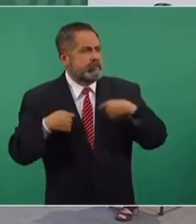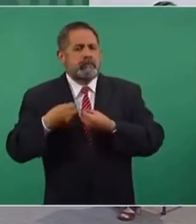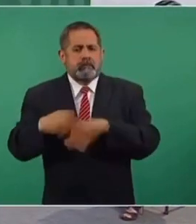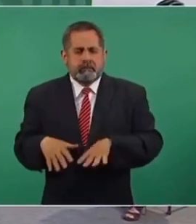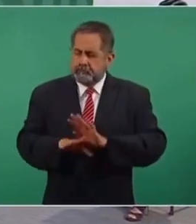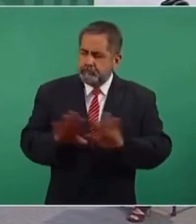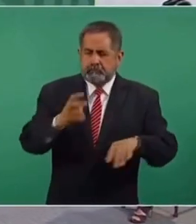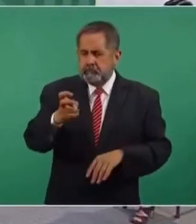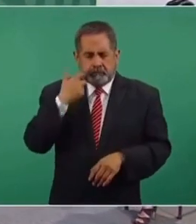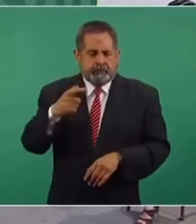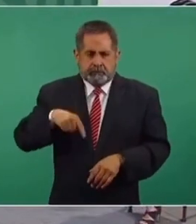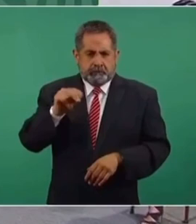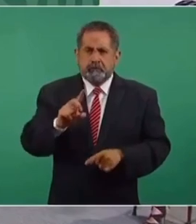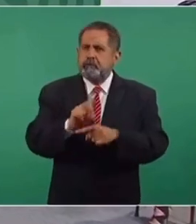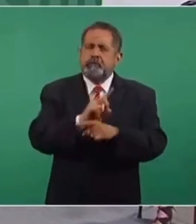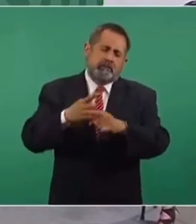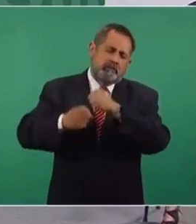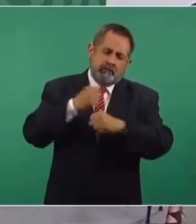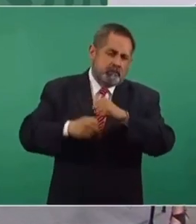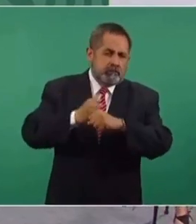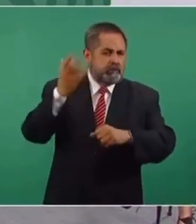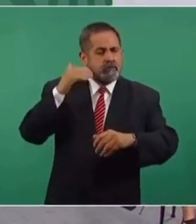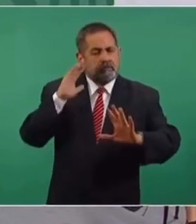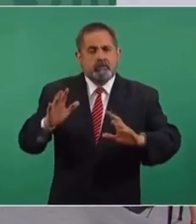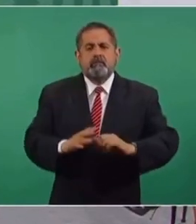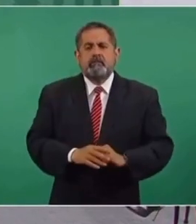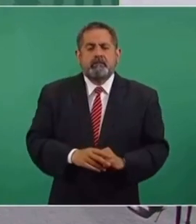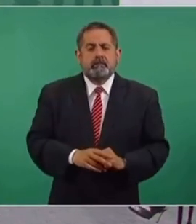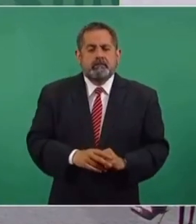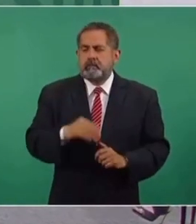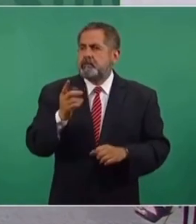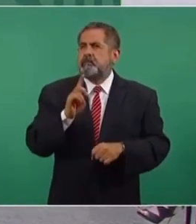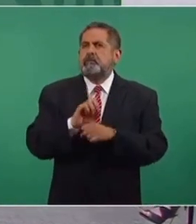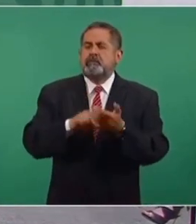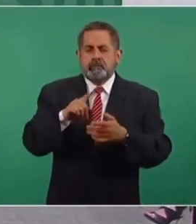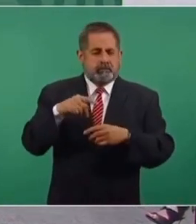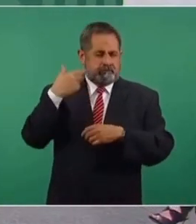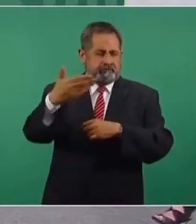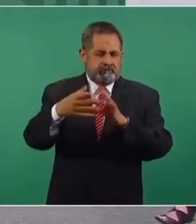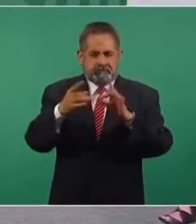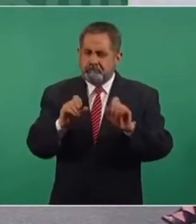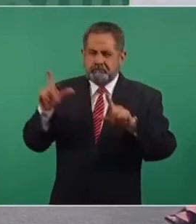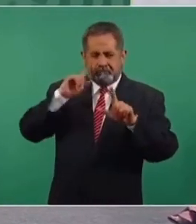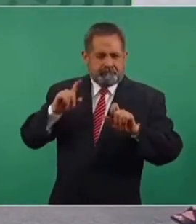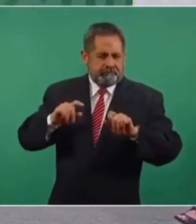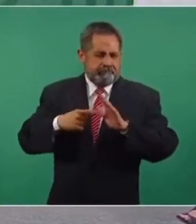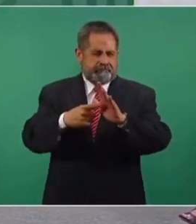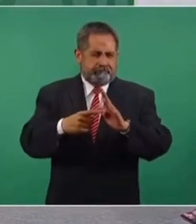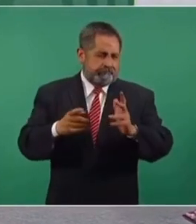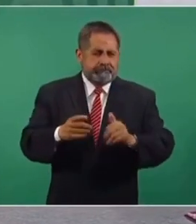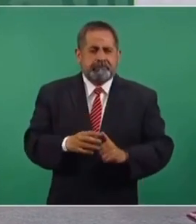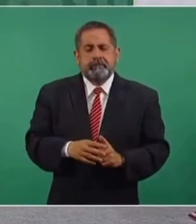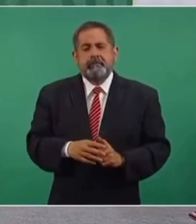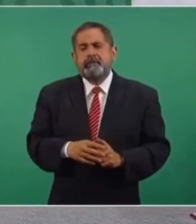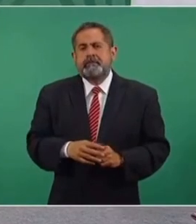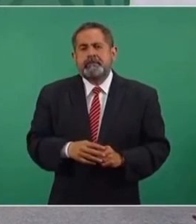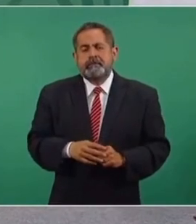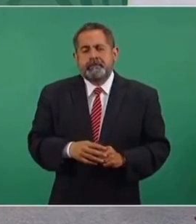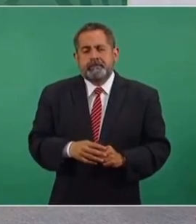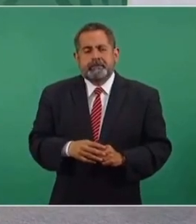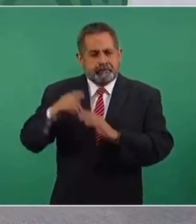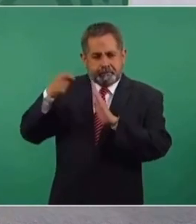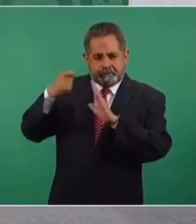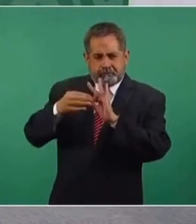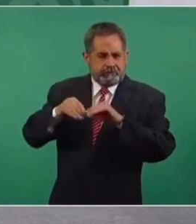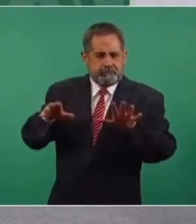desde años. Un día voy a poner un